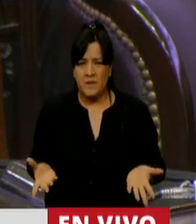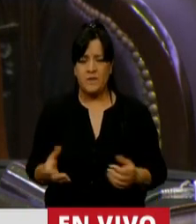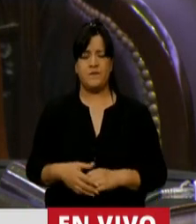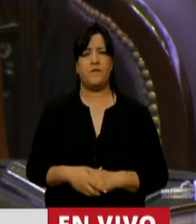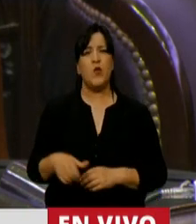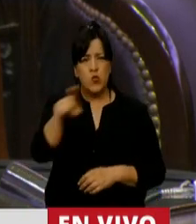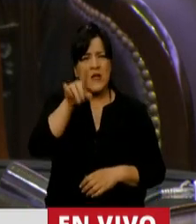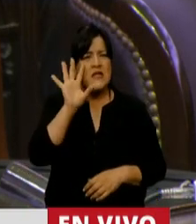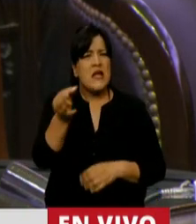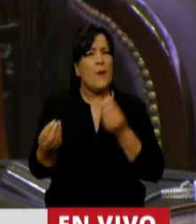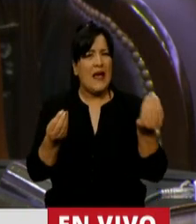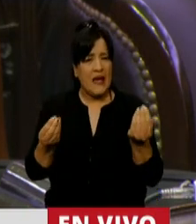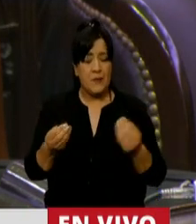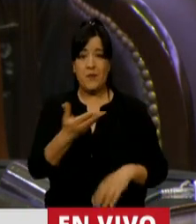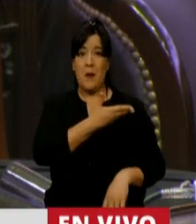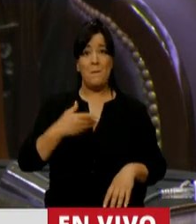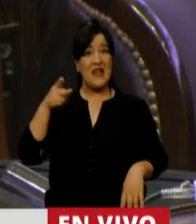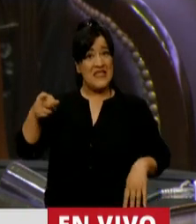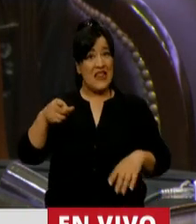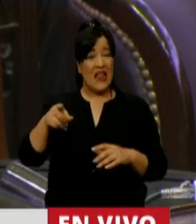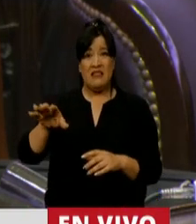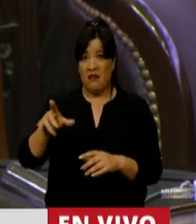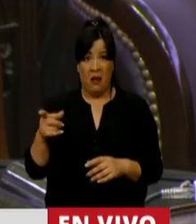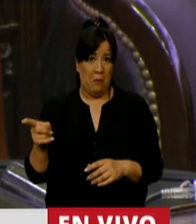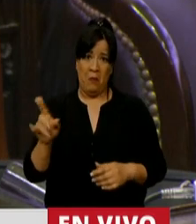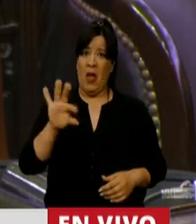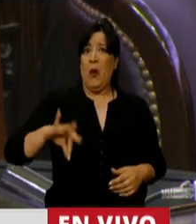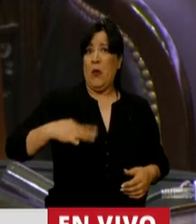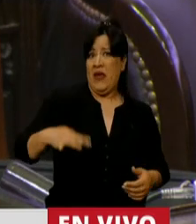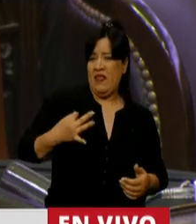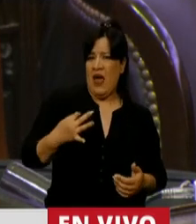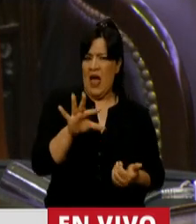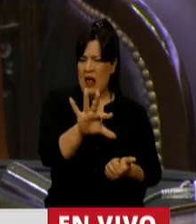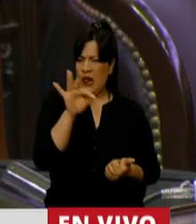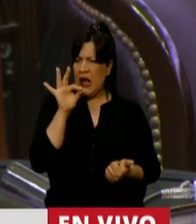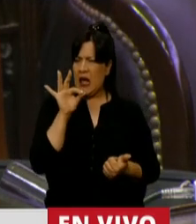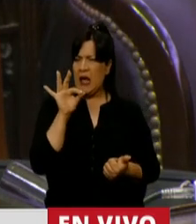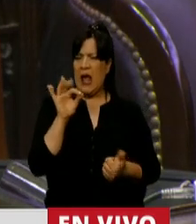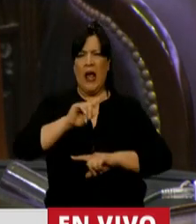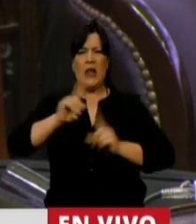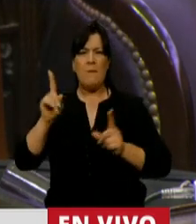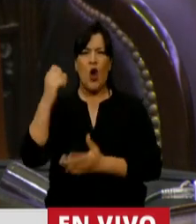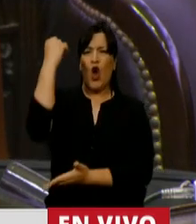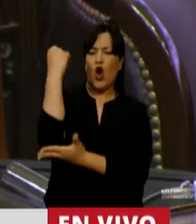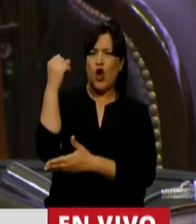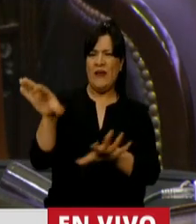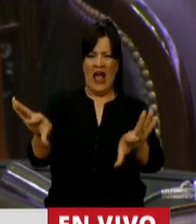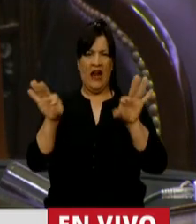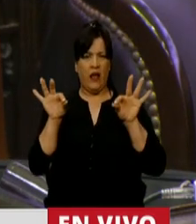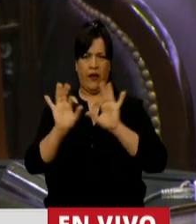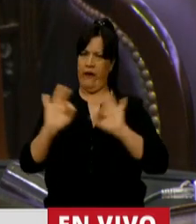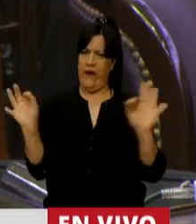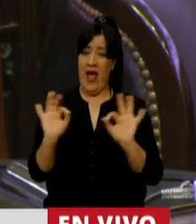¿Saben una cosa? El Presidente no eligió ni la vida ni la economía. El